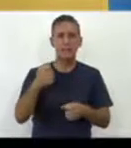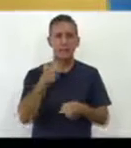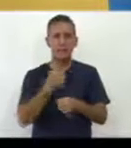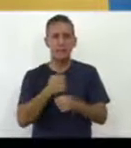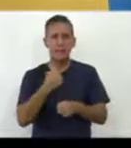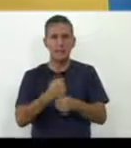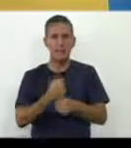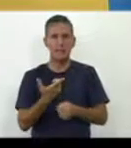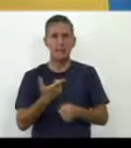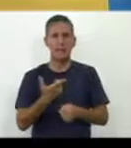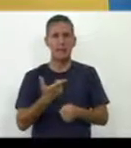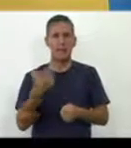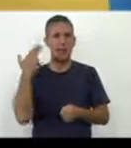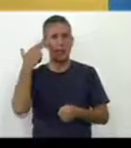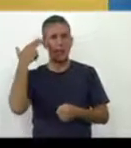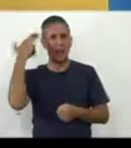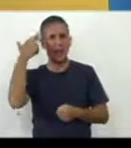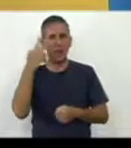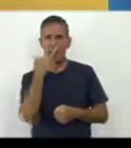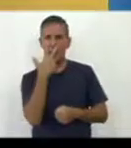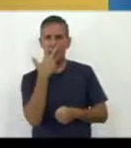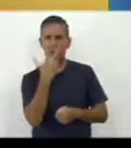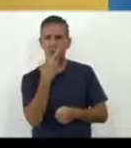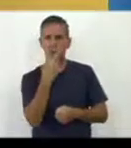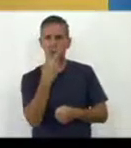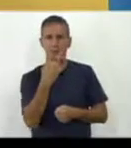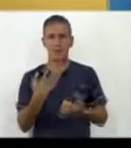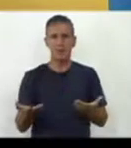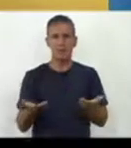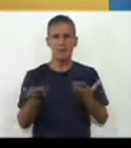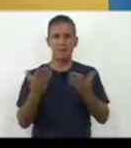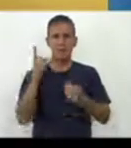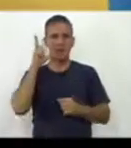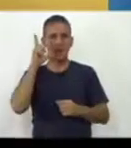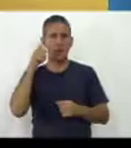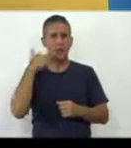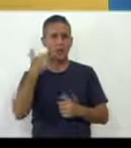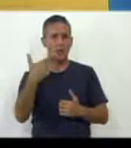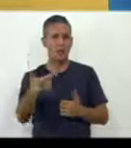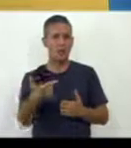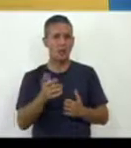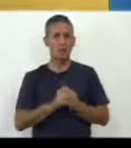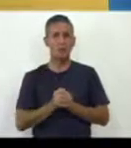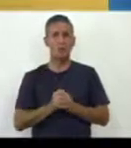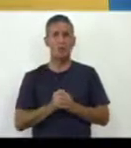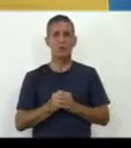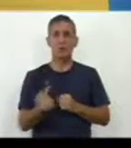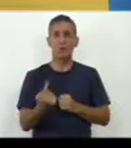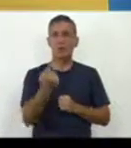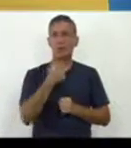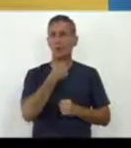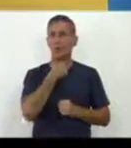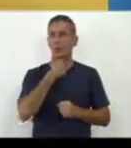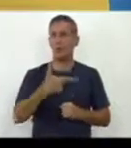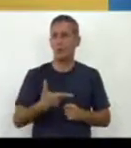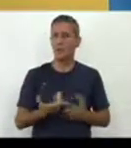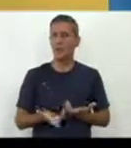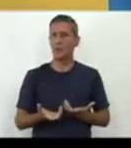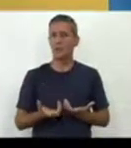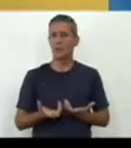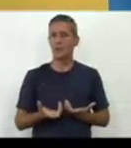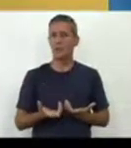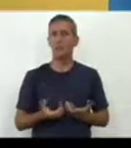la habilidad de observación y el desarrollo del lenguaje. Estoy colocando solo un